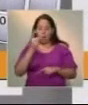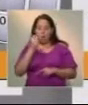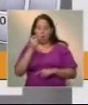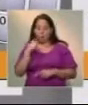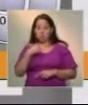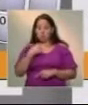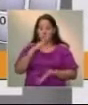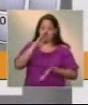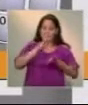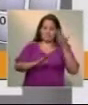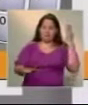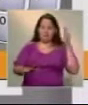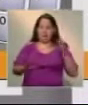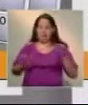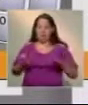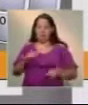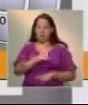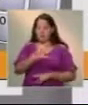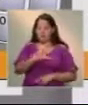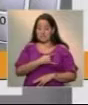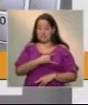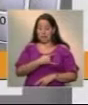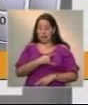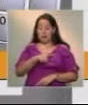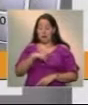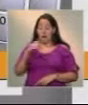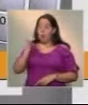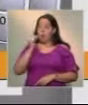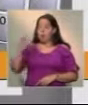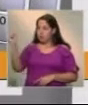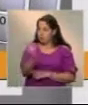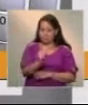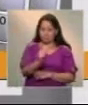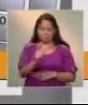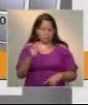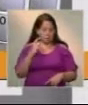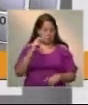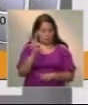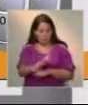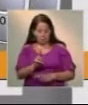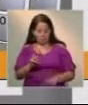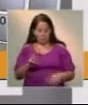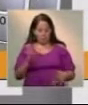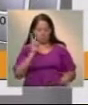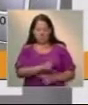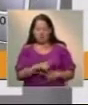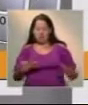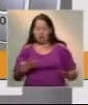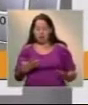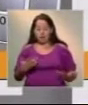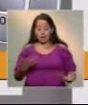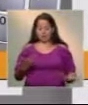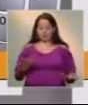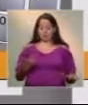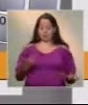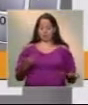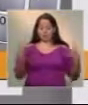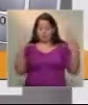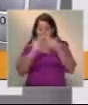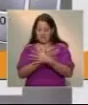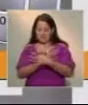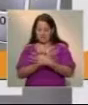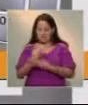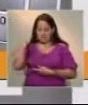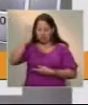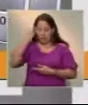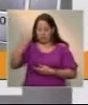Yo acababa de salir de la universidad y entonces él inmediatamente se trasladó al gimnasio, les pareció que podría